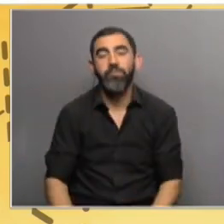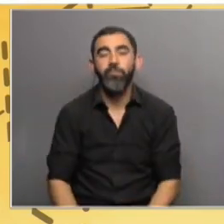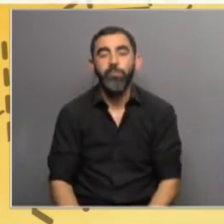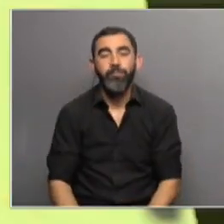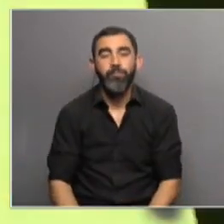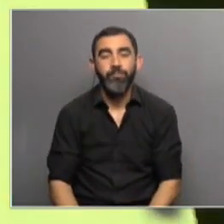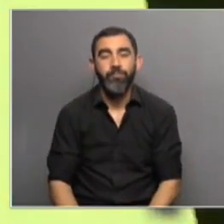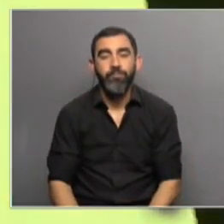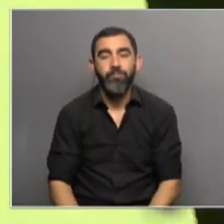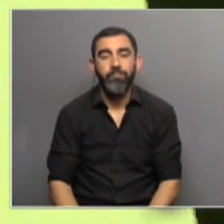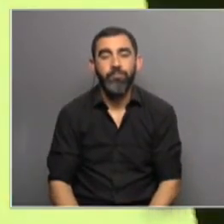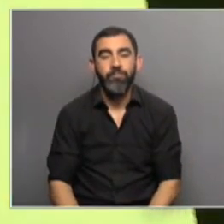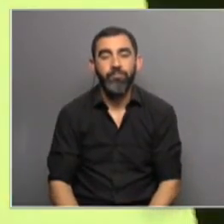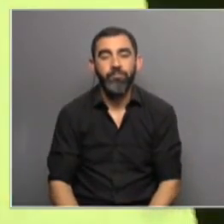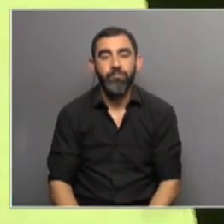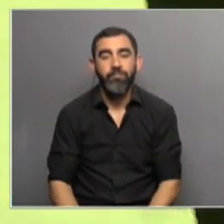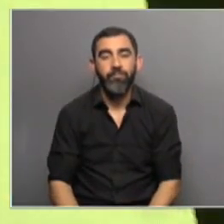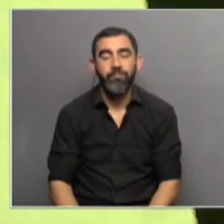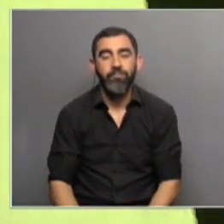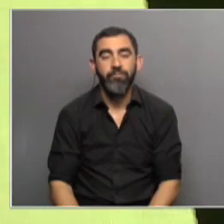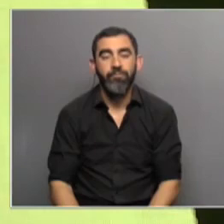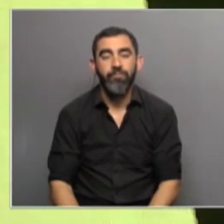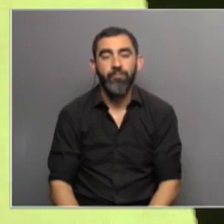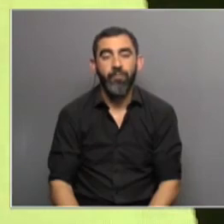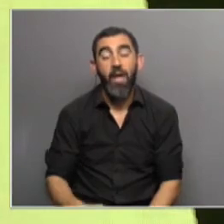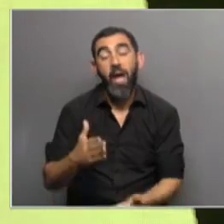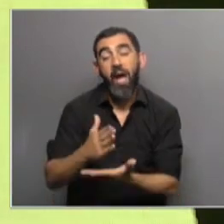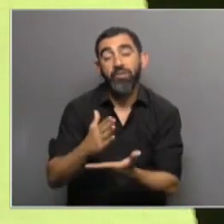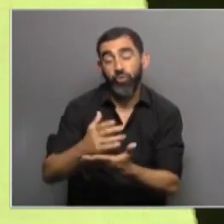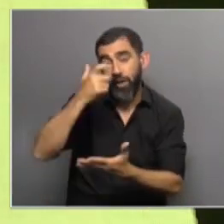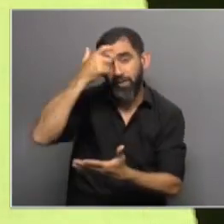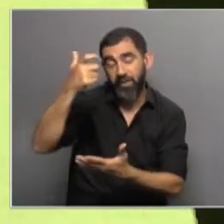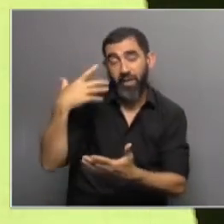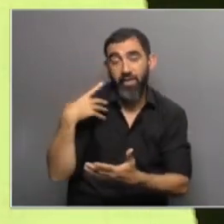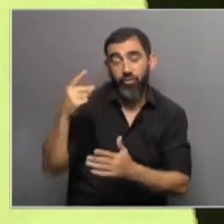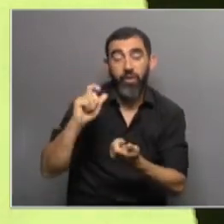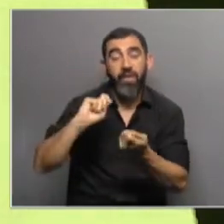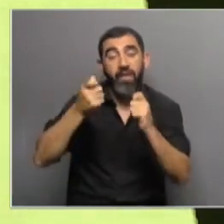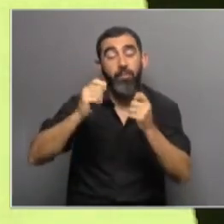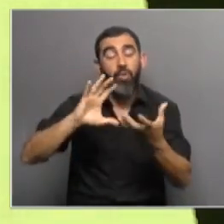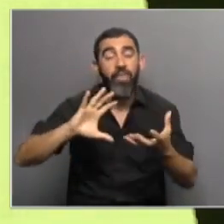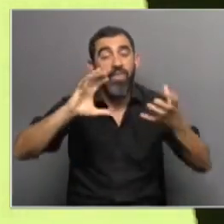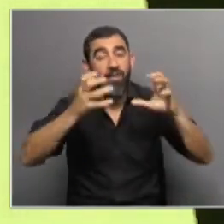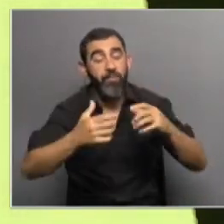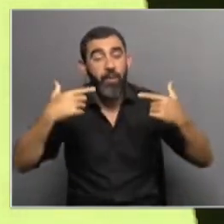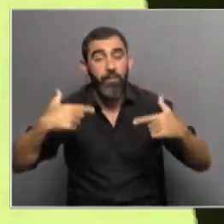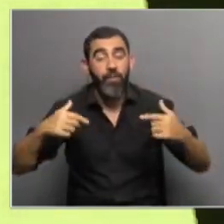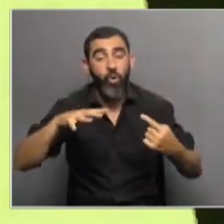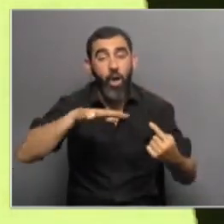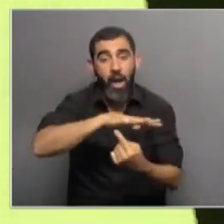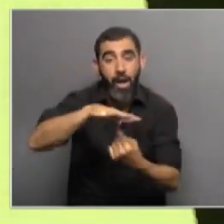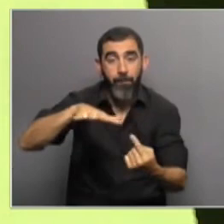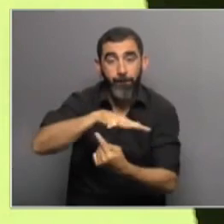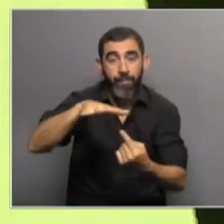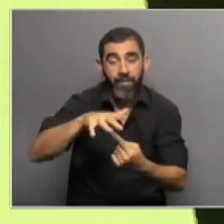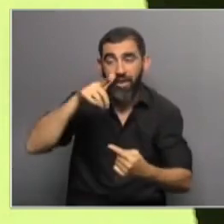seguimos en contacto. era Mariana Casprix, asesora técnica de la Dirección de Cambio Climático del Ministerio de Ambiente directamente